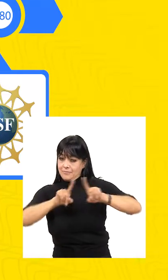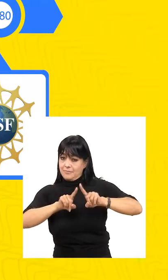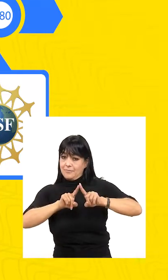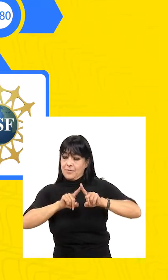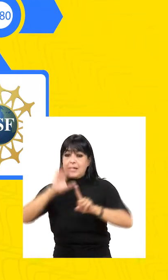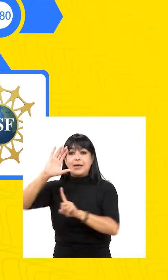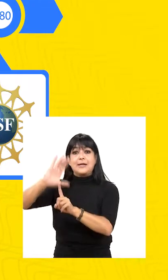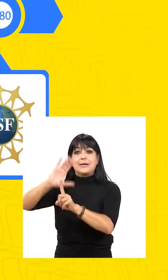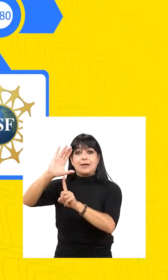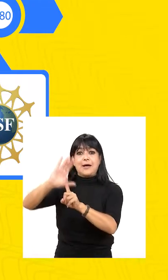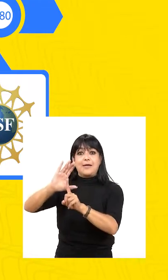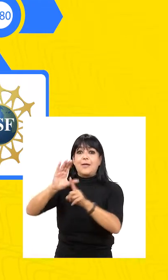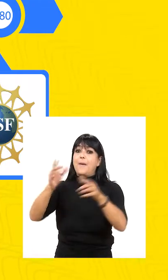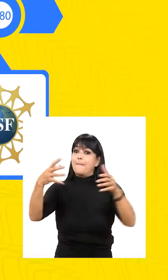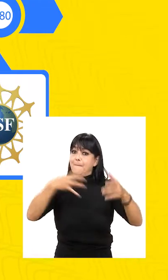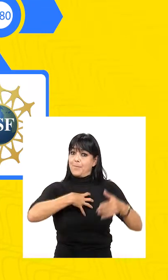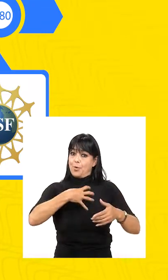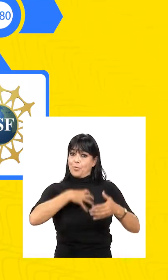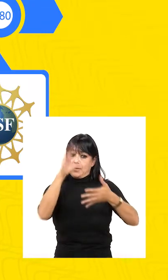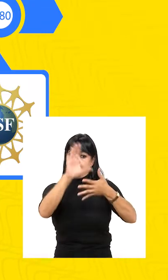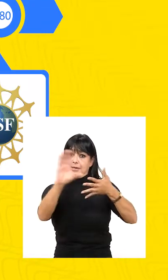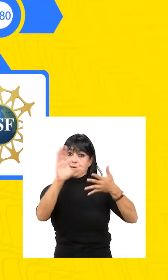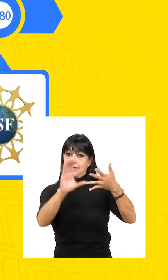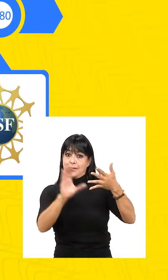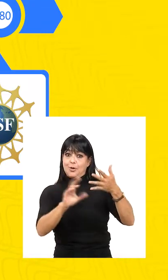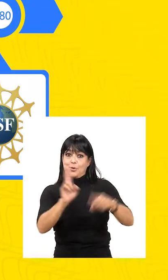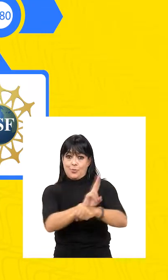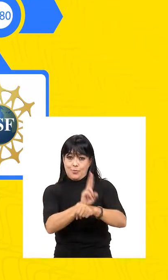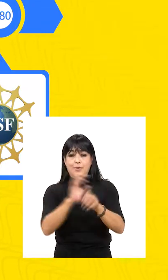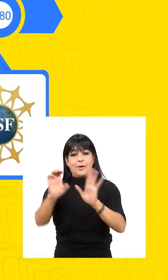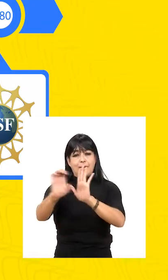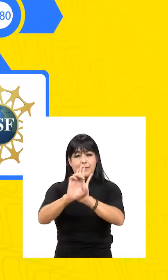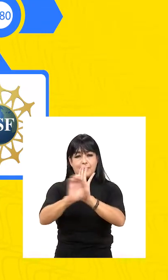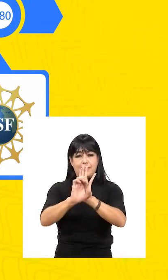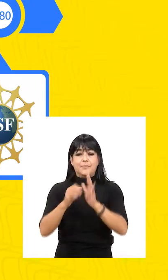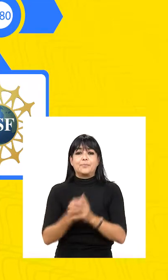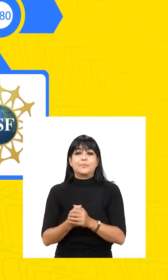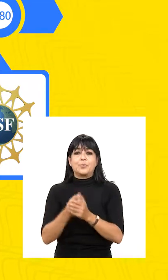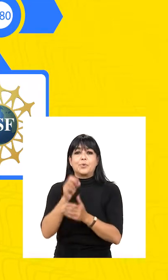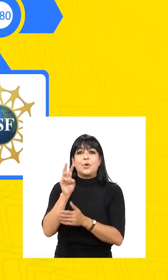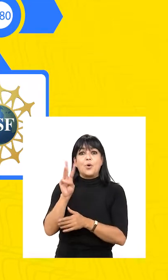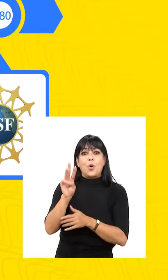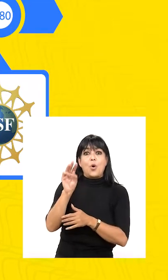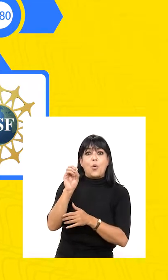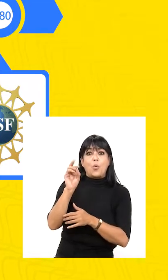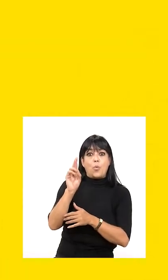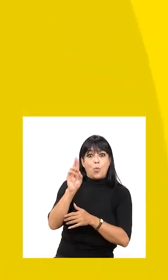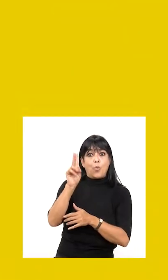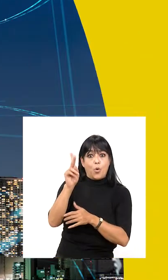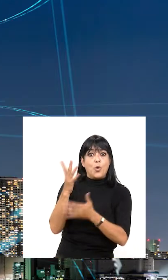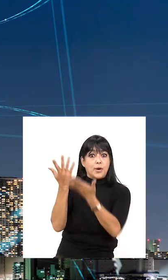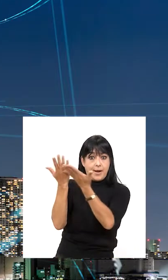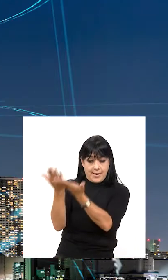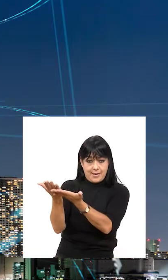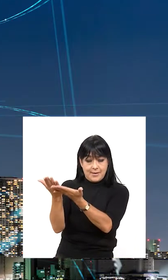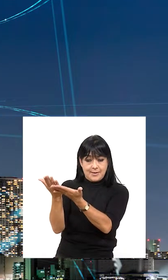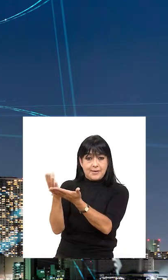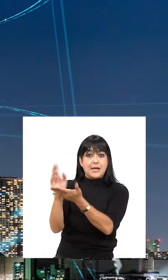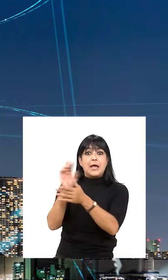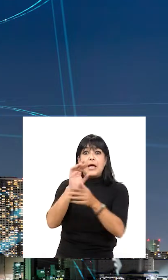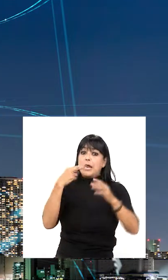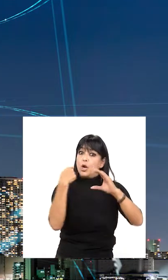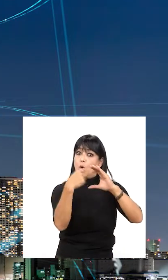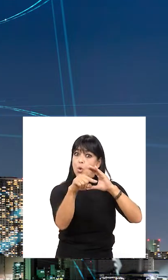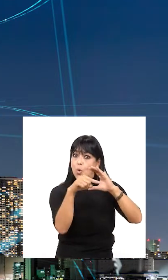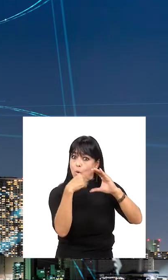ofrece varios servicios diferentes y cada uno de ellos tiene sus propias características y usos. Por ejemplo,